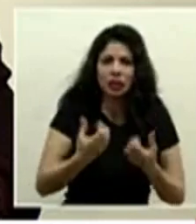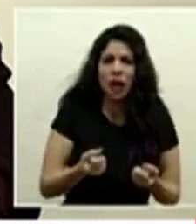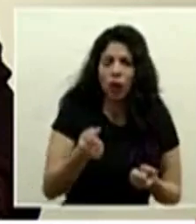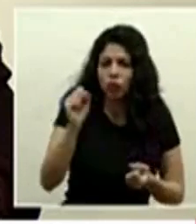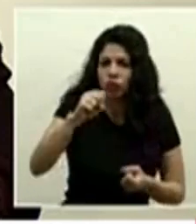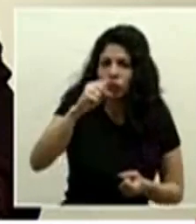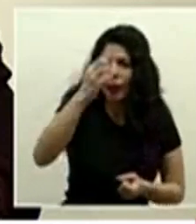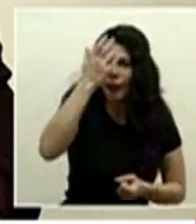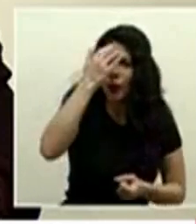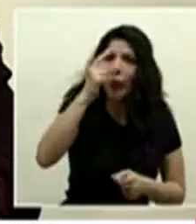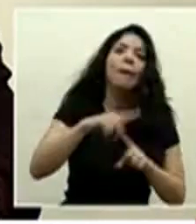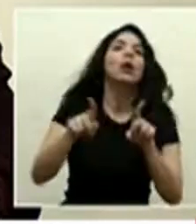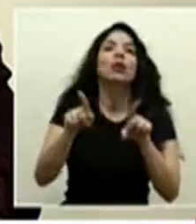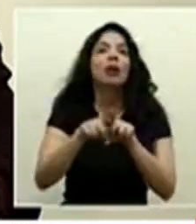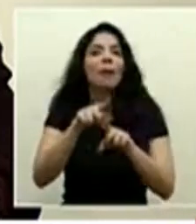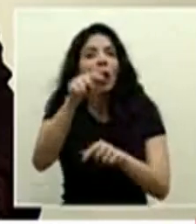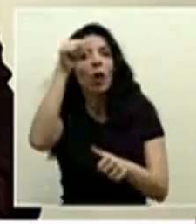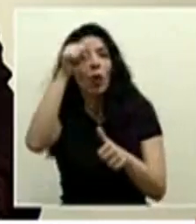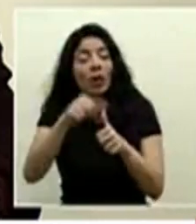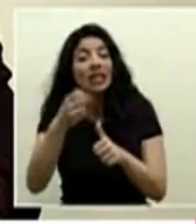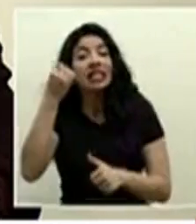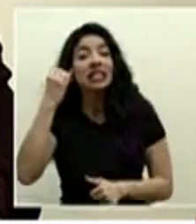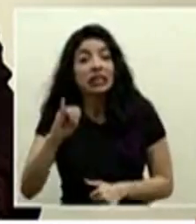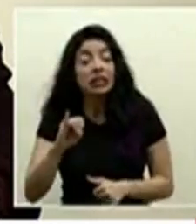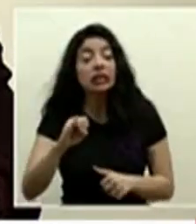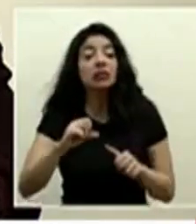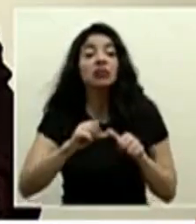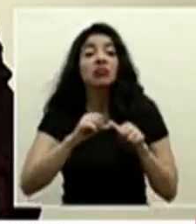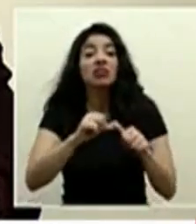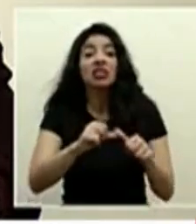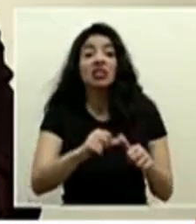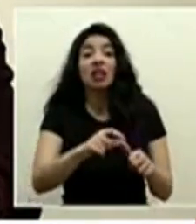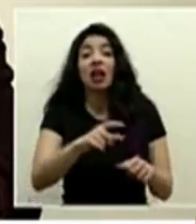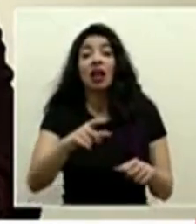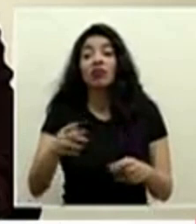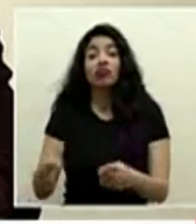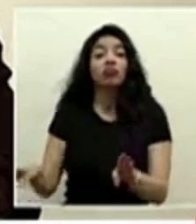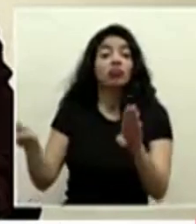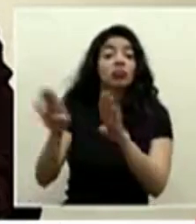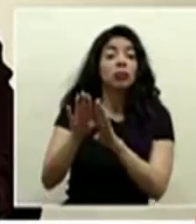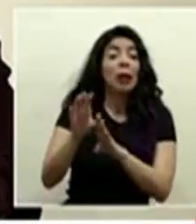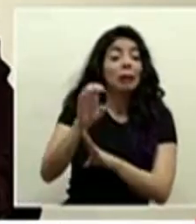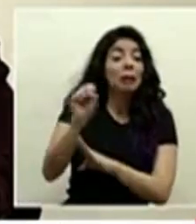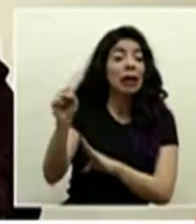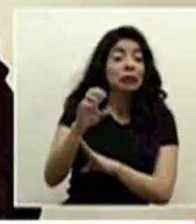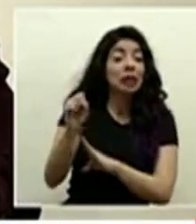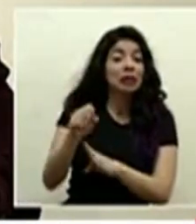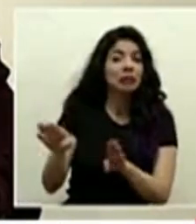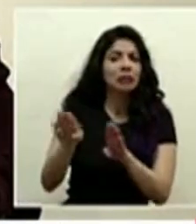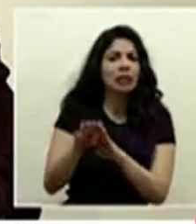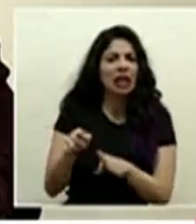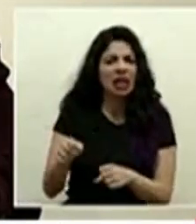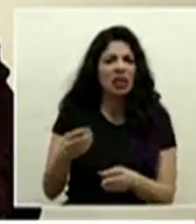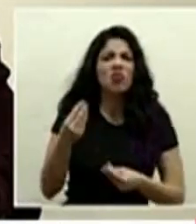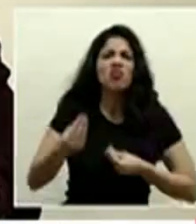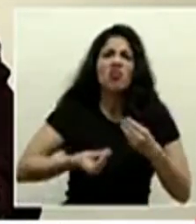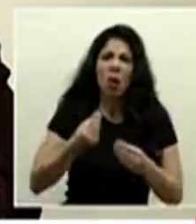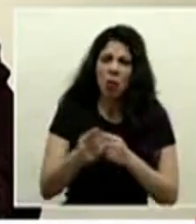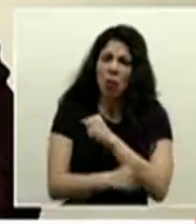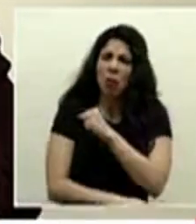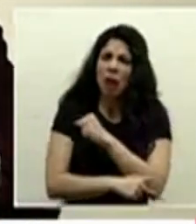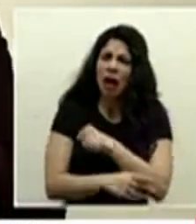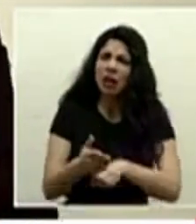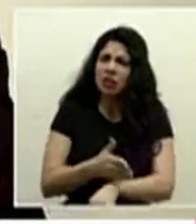pero también recordemos que si mantenemos un cierre por varios meses no hay forma de que el país se